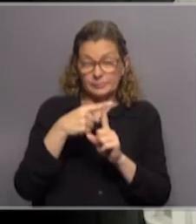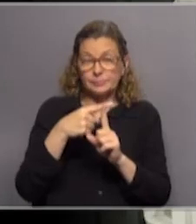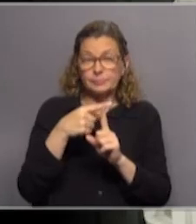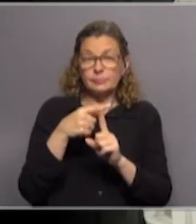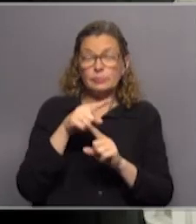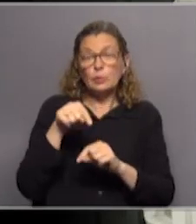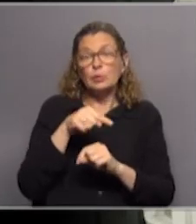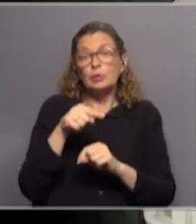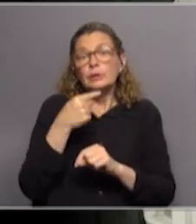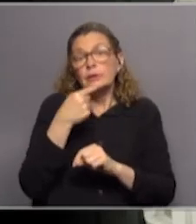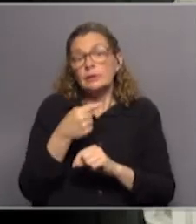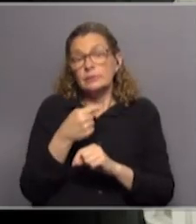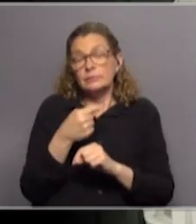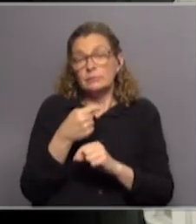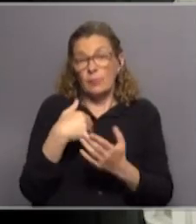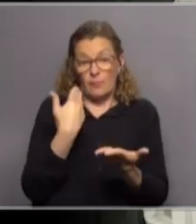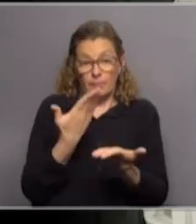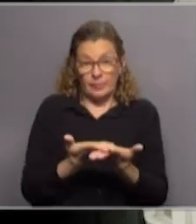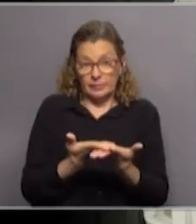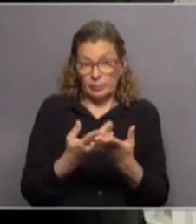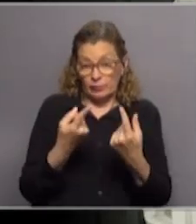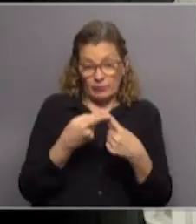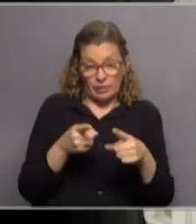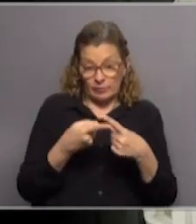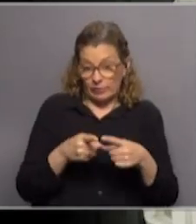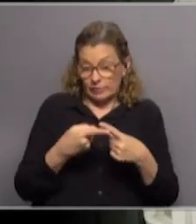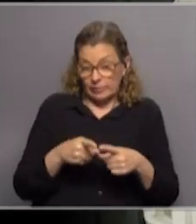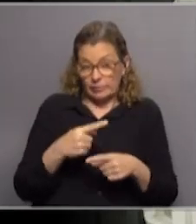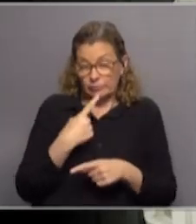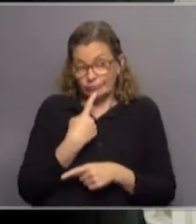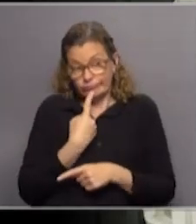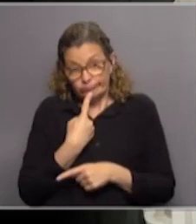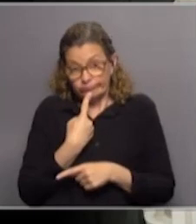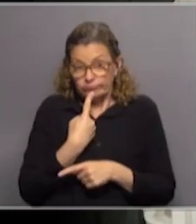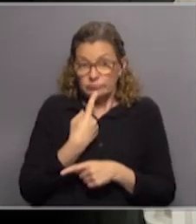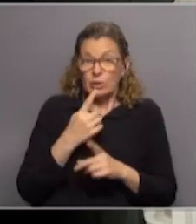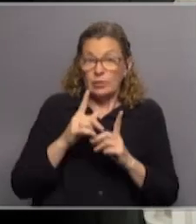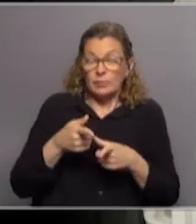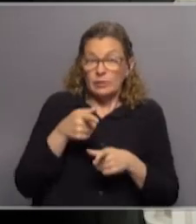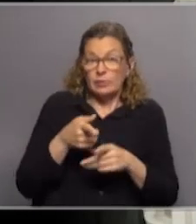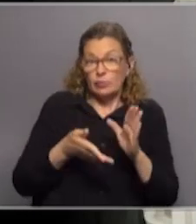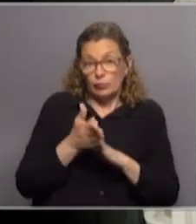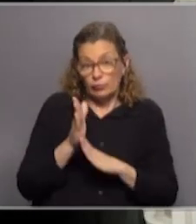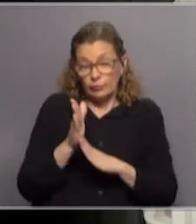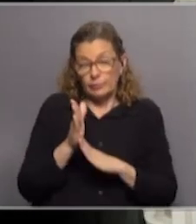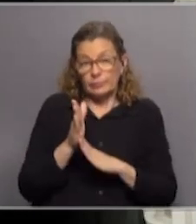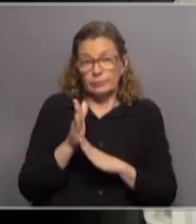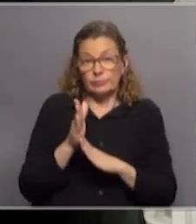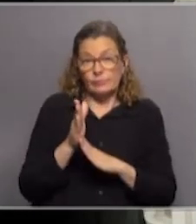hicimos planteo de todas nuestras inquietudes, y donde allí nos fuimos,